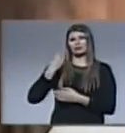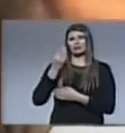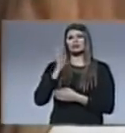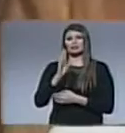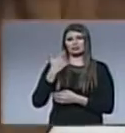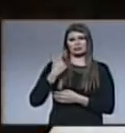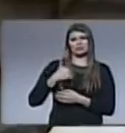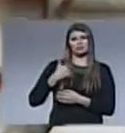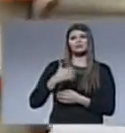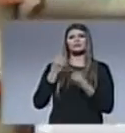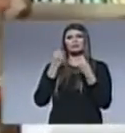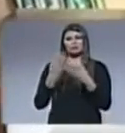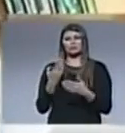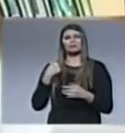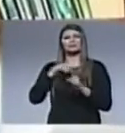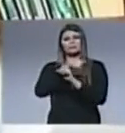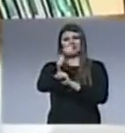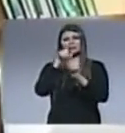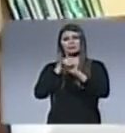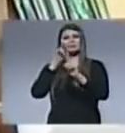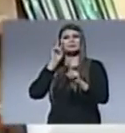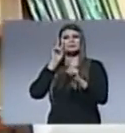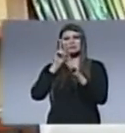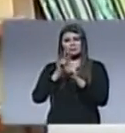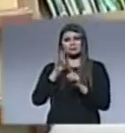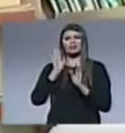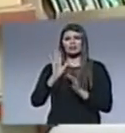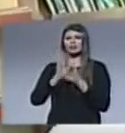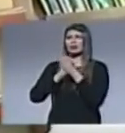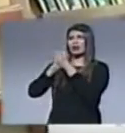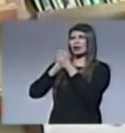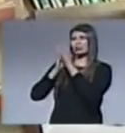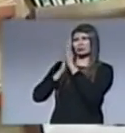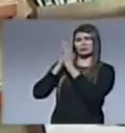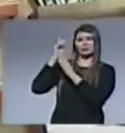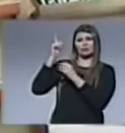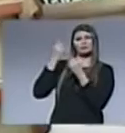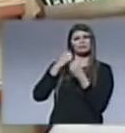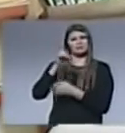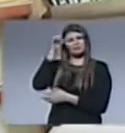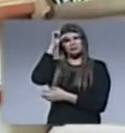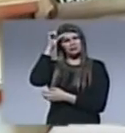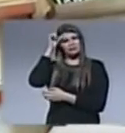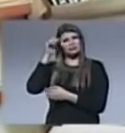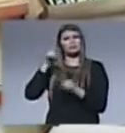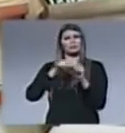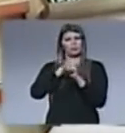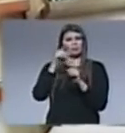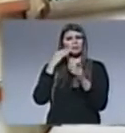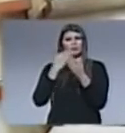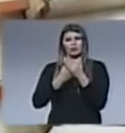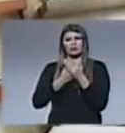privilegio y desde esa perspectiva debemos mirar nuestra amistad con Dios que quiere decir una cosa más